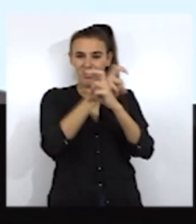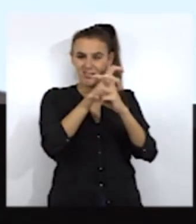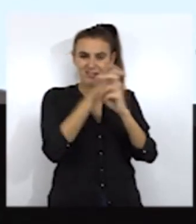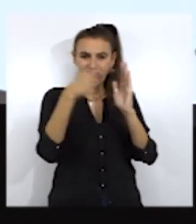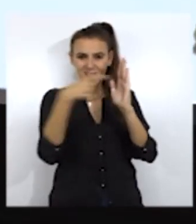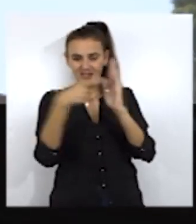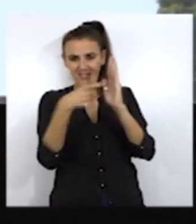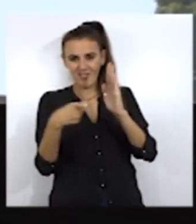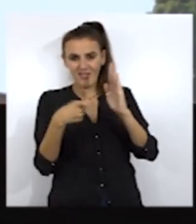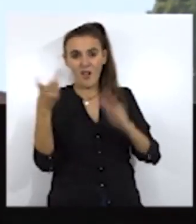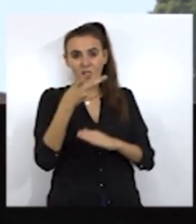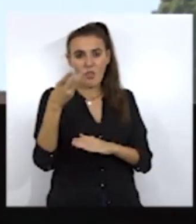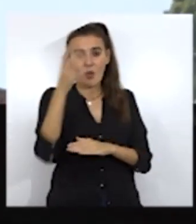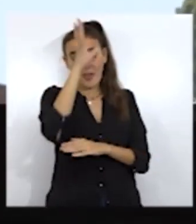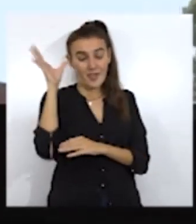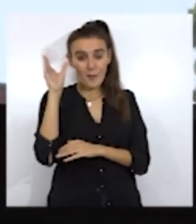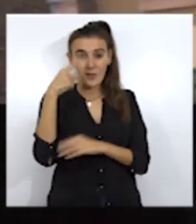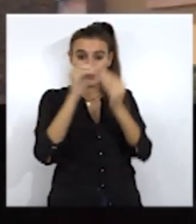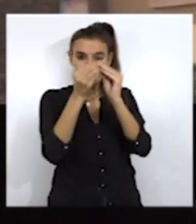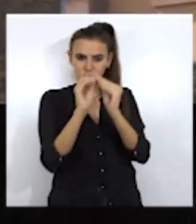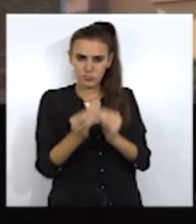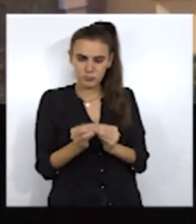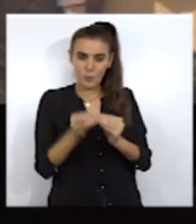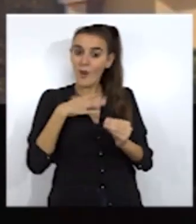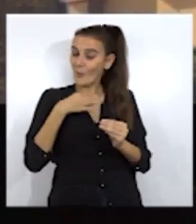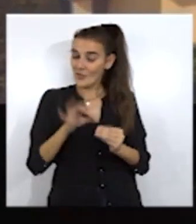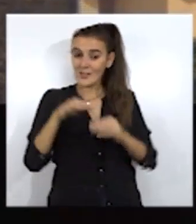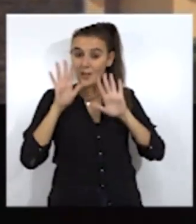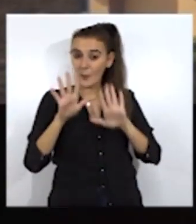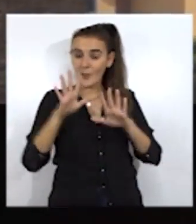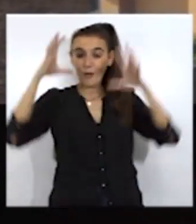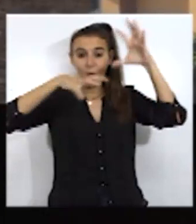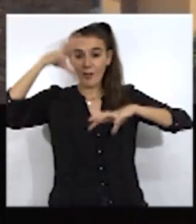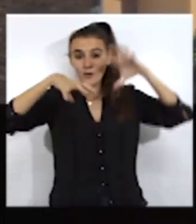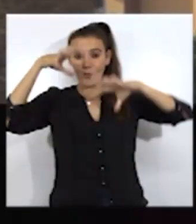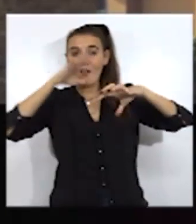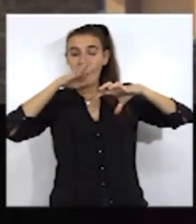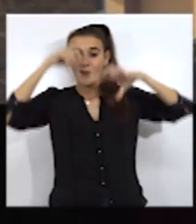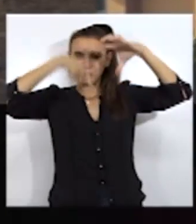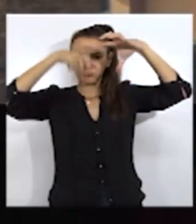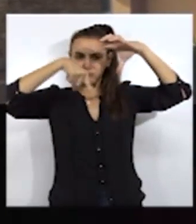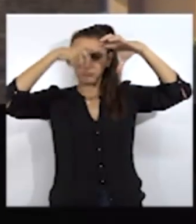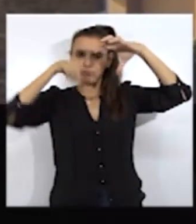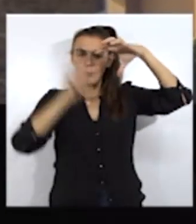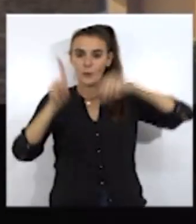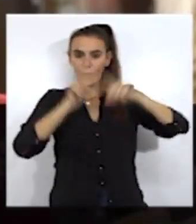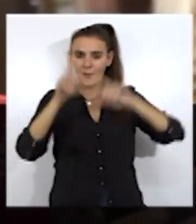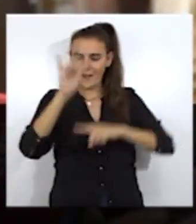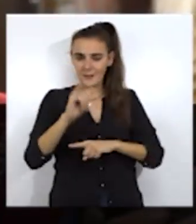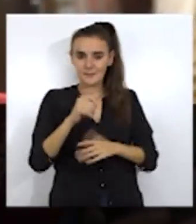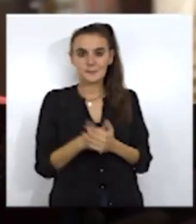amianto fueron retiradas en ambos centros en verano y se instalaron unas provisionales, pero con las lluvias están dando algunos problemas.